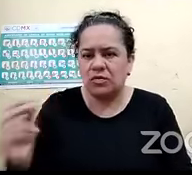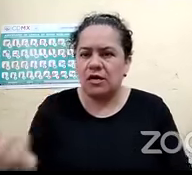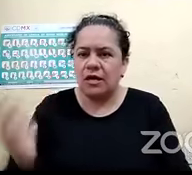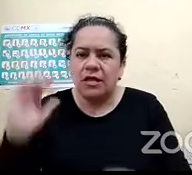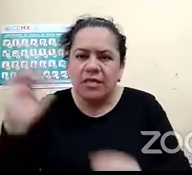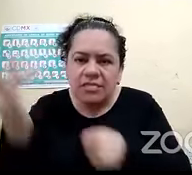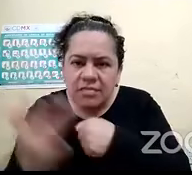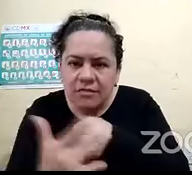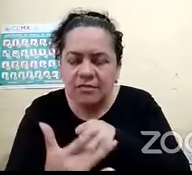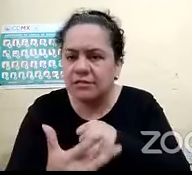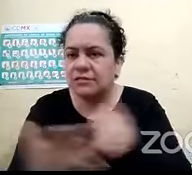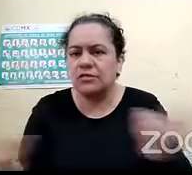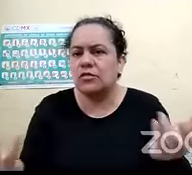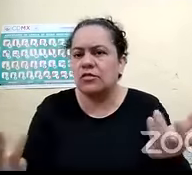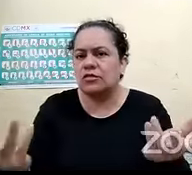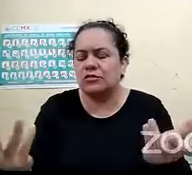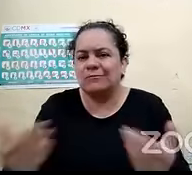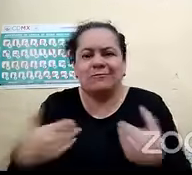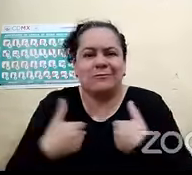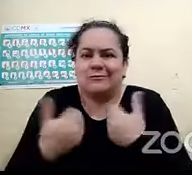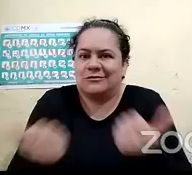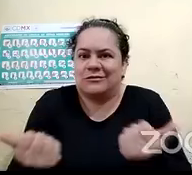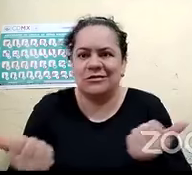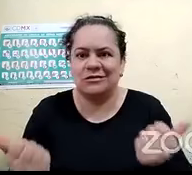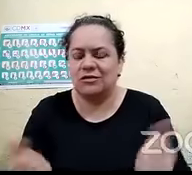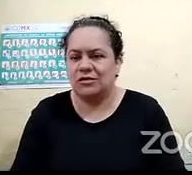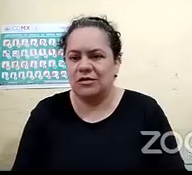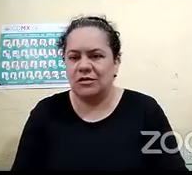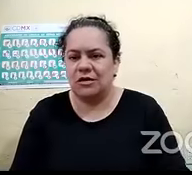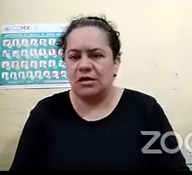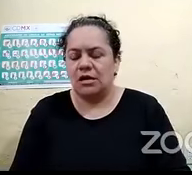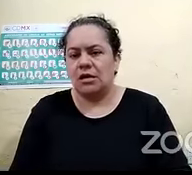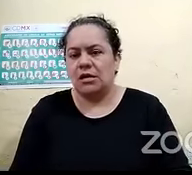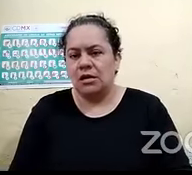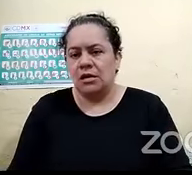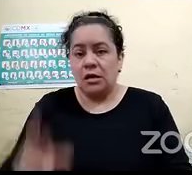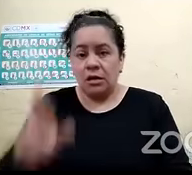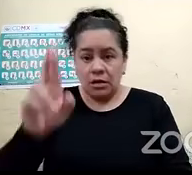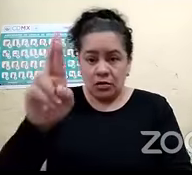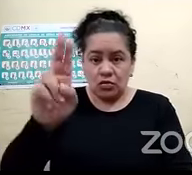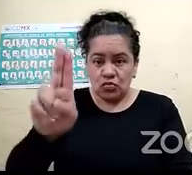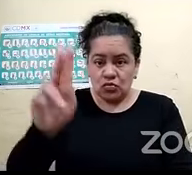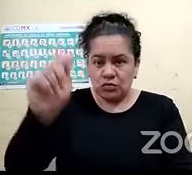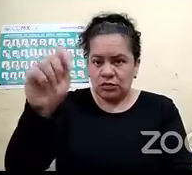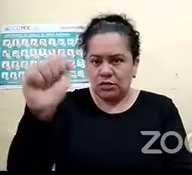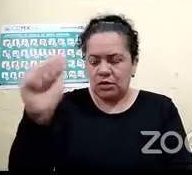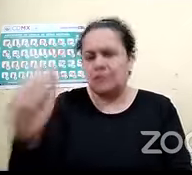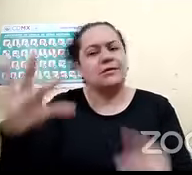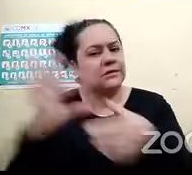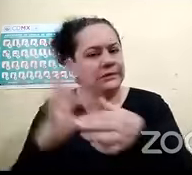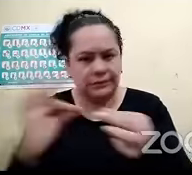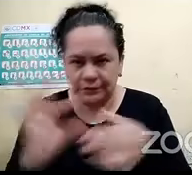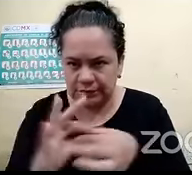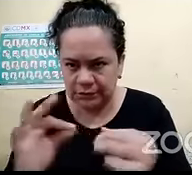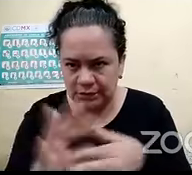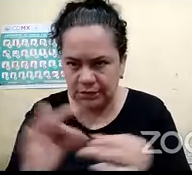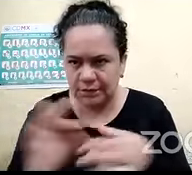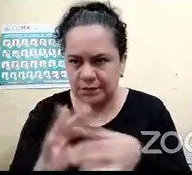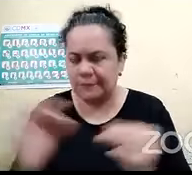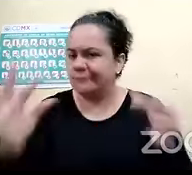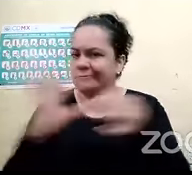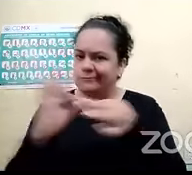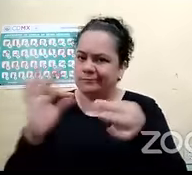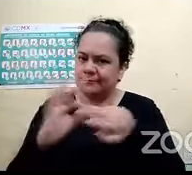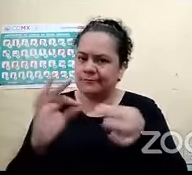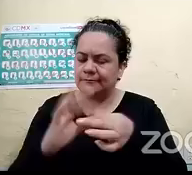letreros entonces sea cual sea la ruta si se nos tiene que explicar ok muchas gracias